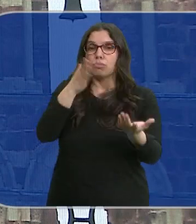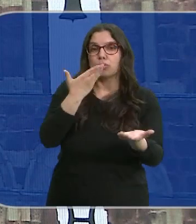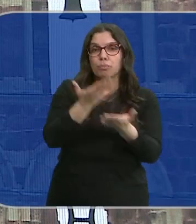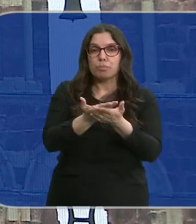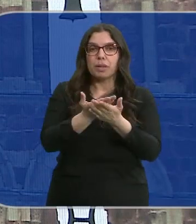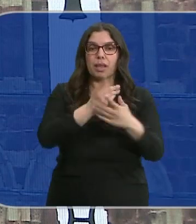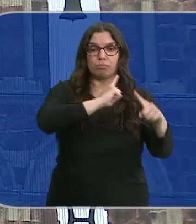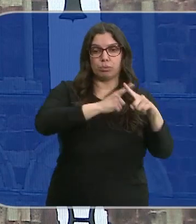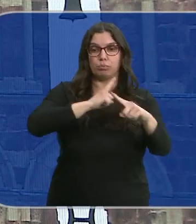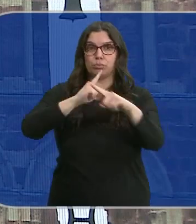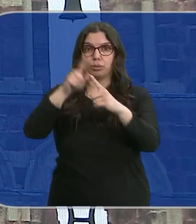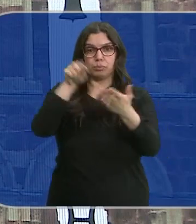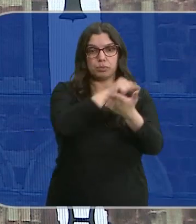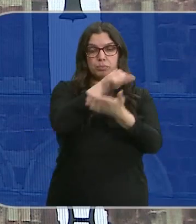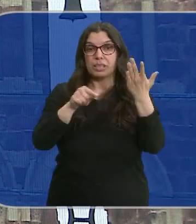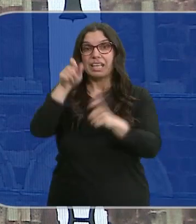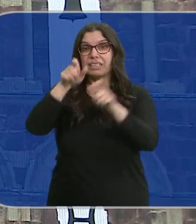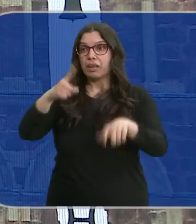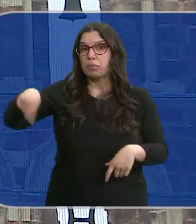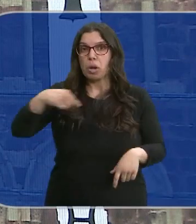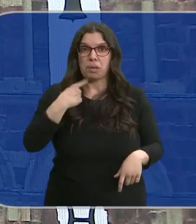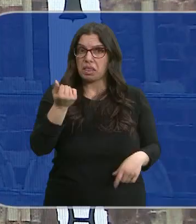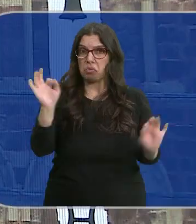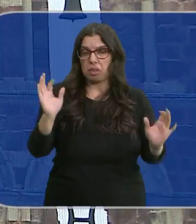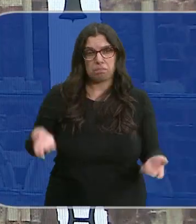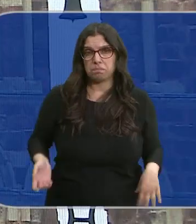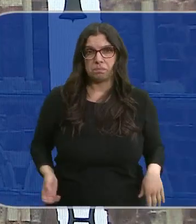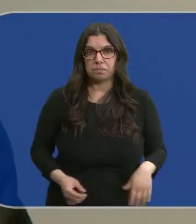marquen una casilla que al contribuyente no le supondría perder dinero.